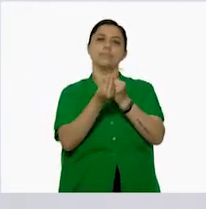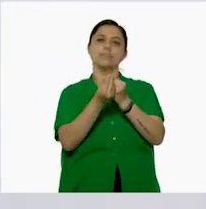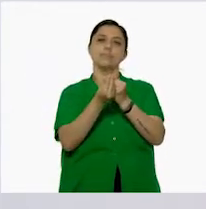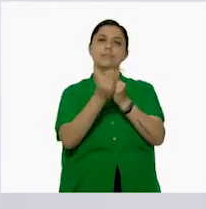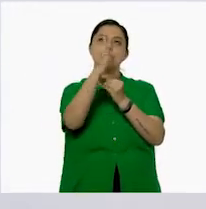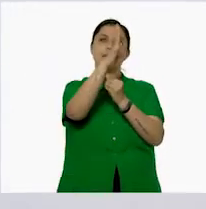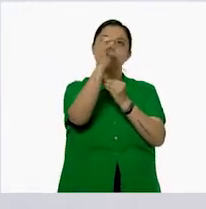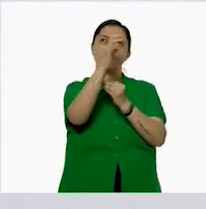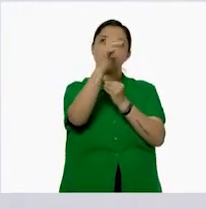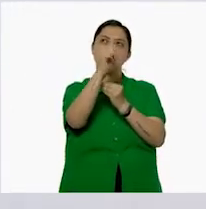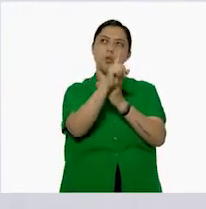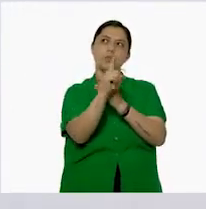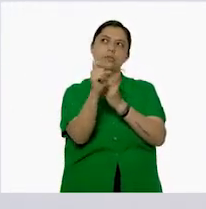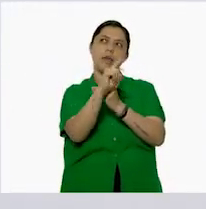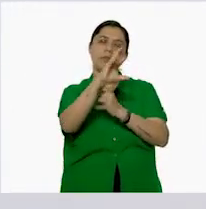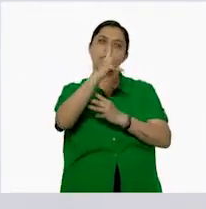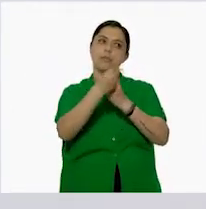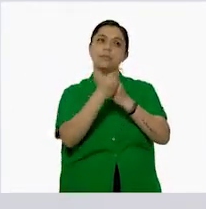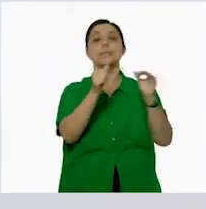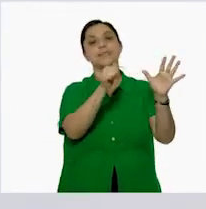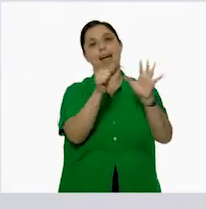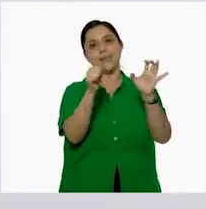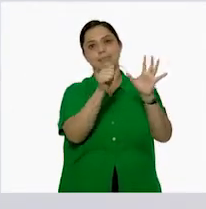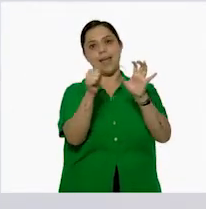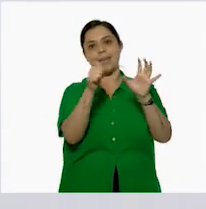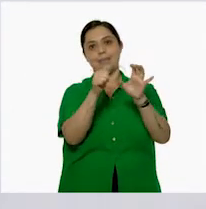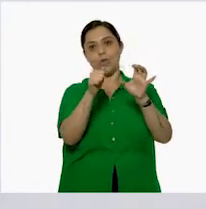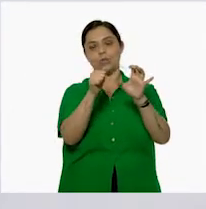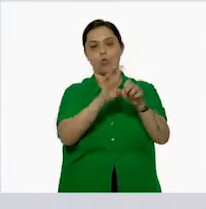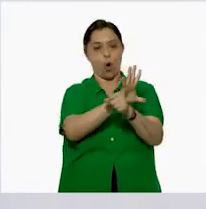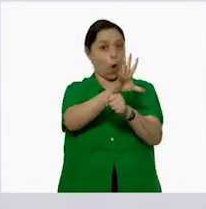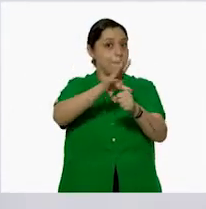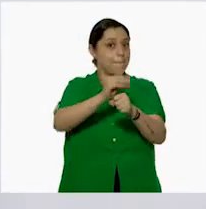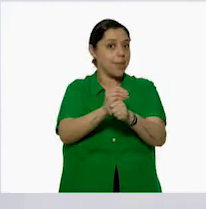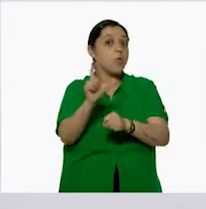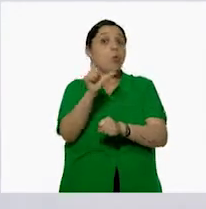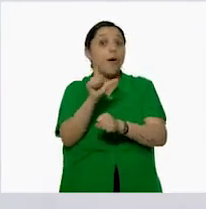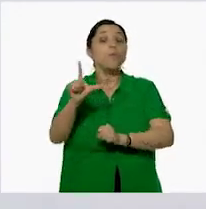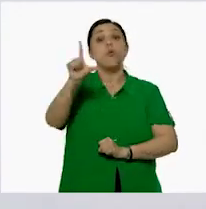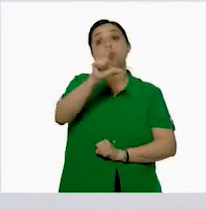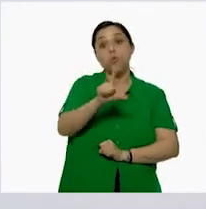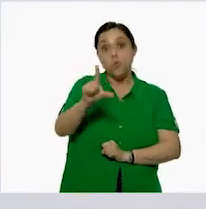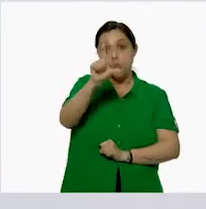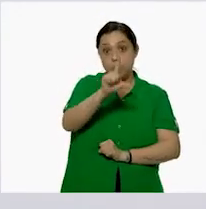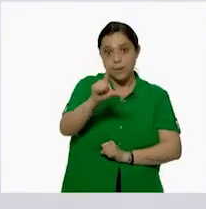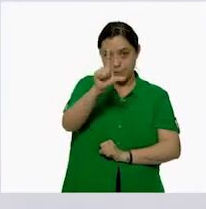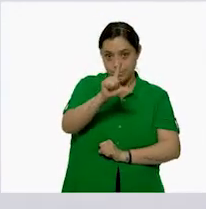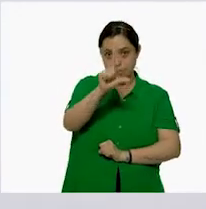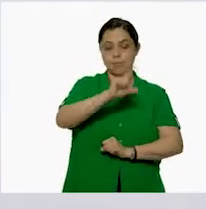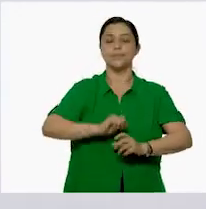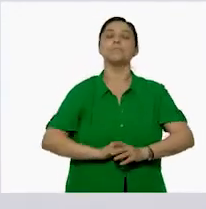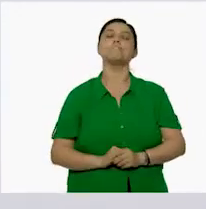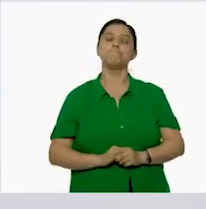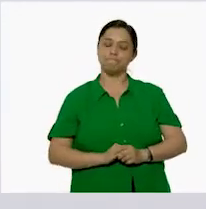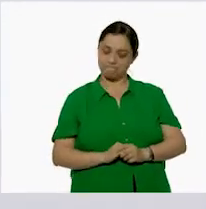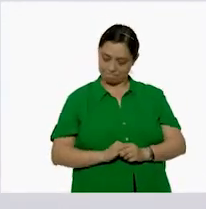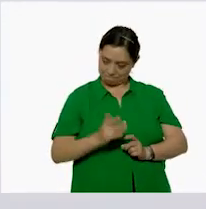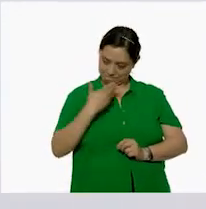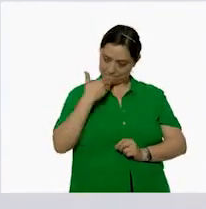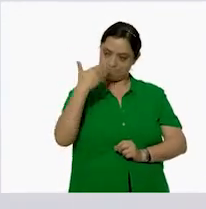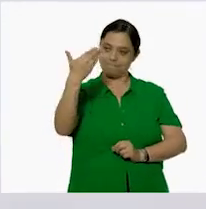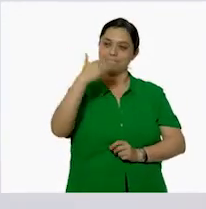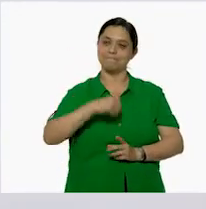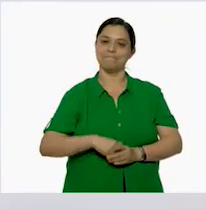500 más los 100 y son 600 en total para el día lunes. ¡Oh! ¡Excelente trabajo!